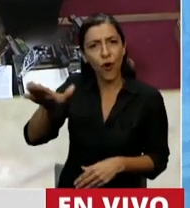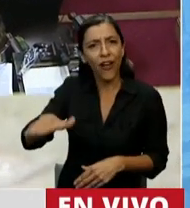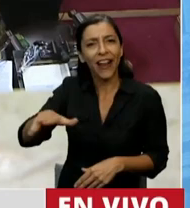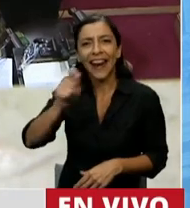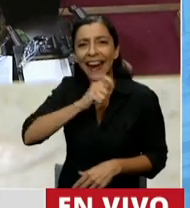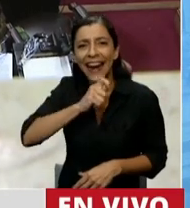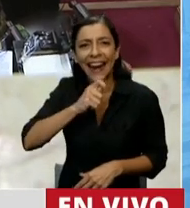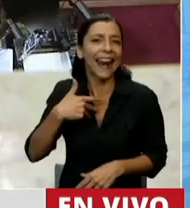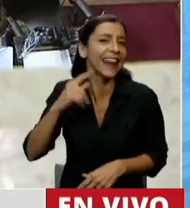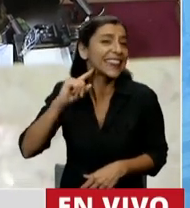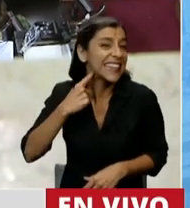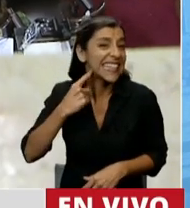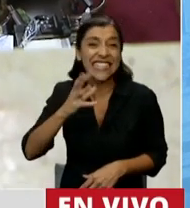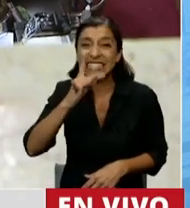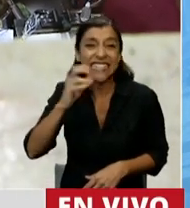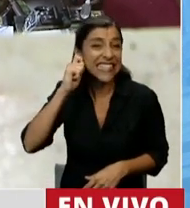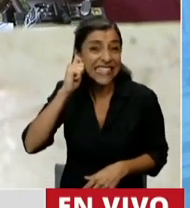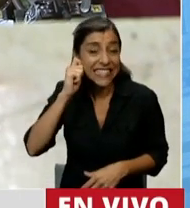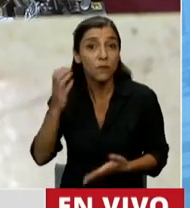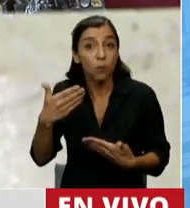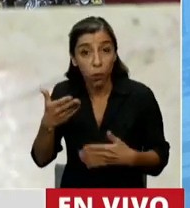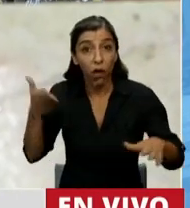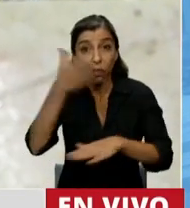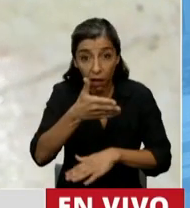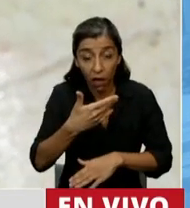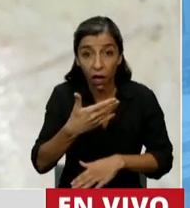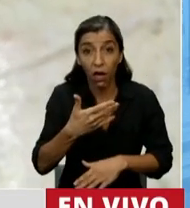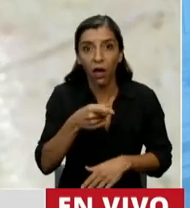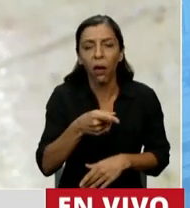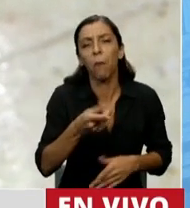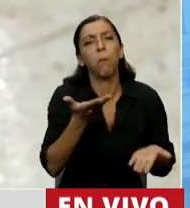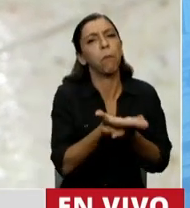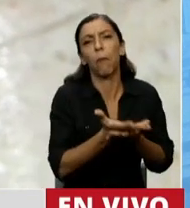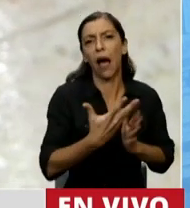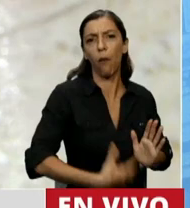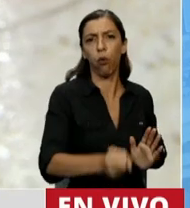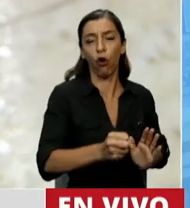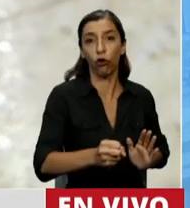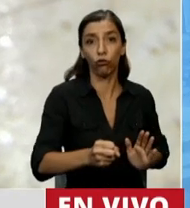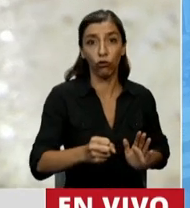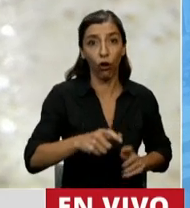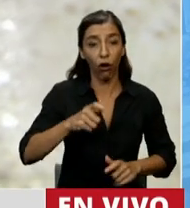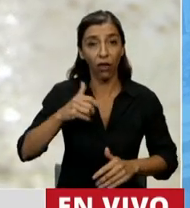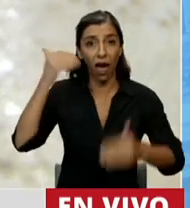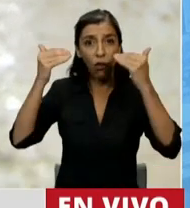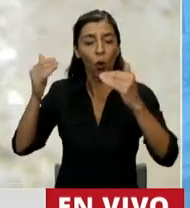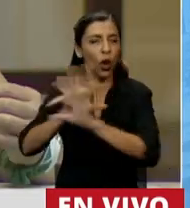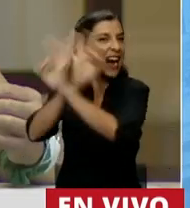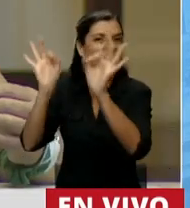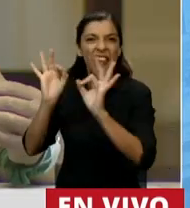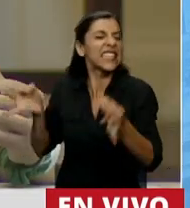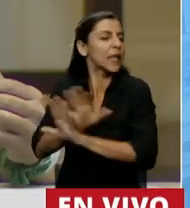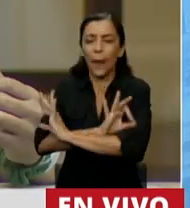solicitar y pueda acceder a un aborto sin que nadie se entere. Ante el absoluto desconocimiento de sus